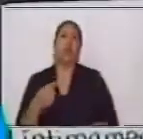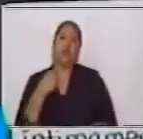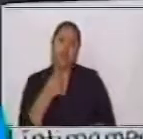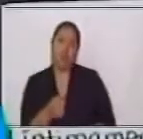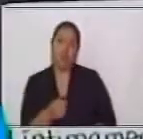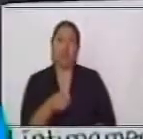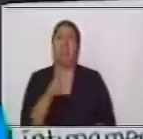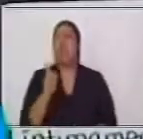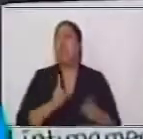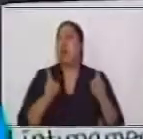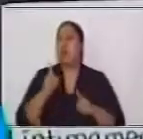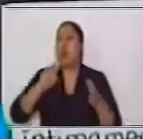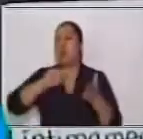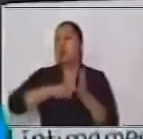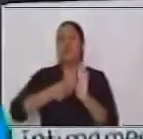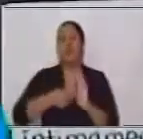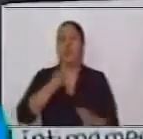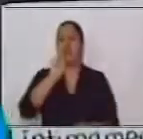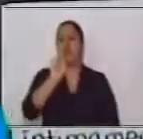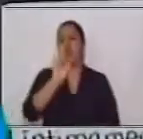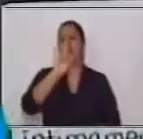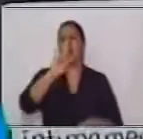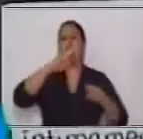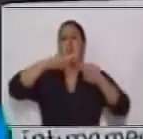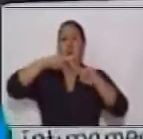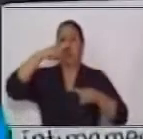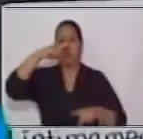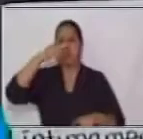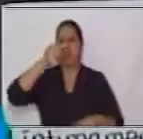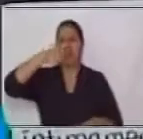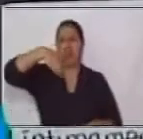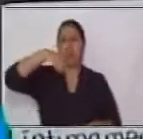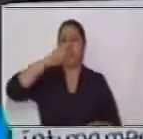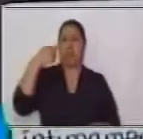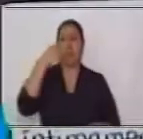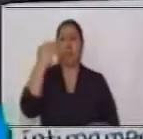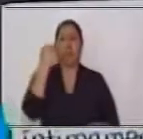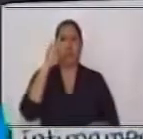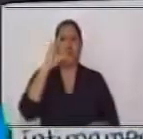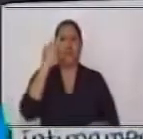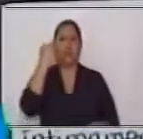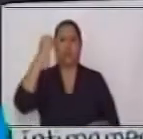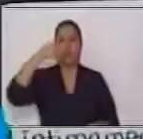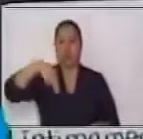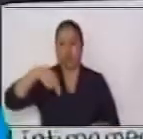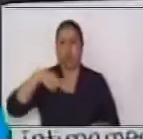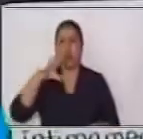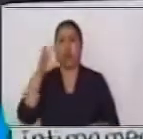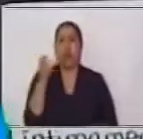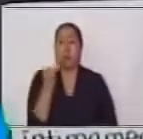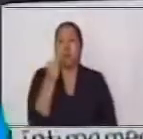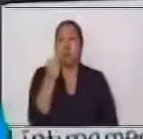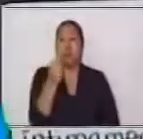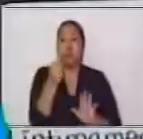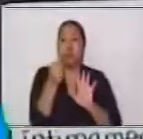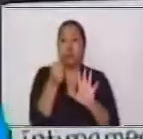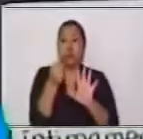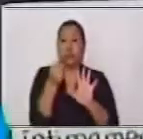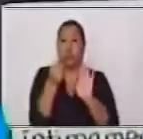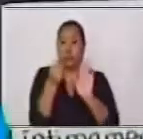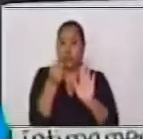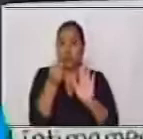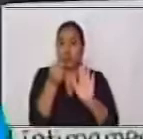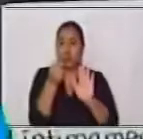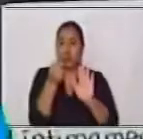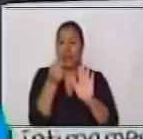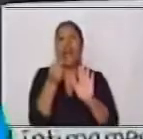pausa. Vamos a hacer una pausa en la lectura de las oraciones compuestas. Y pues algo que debes recordar